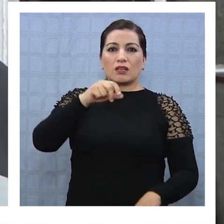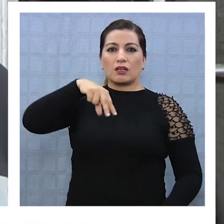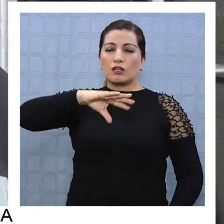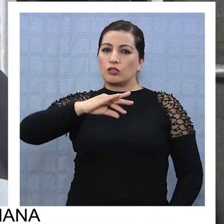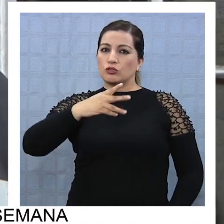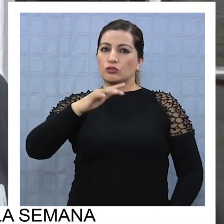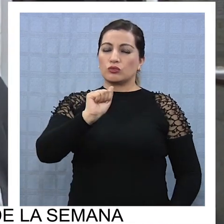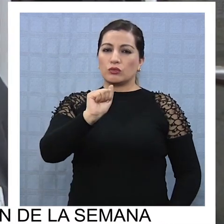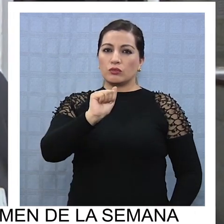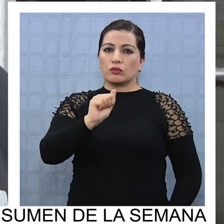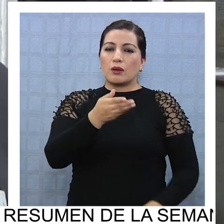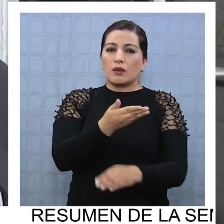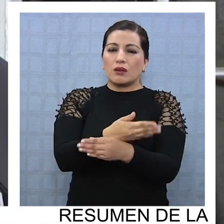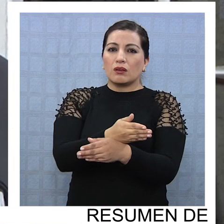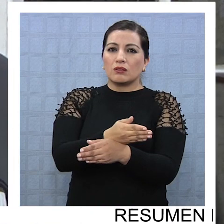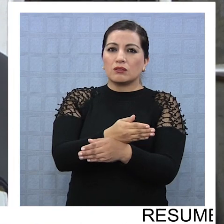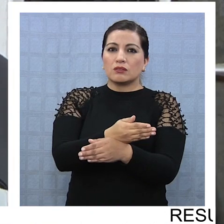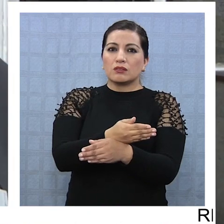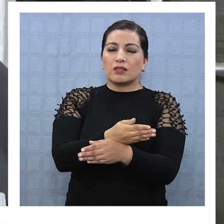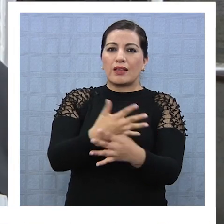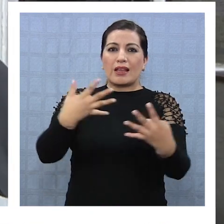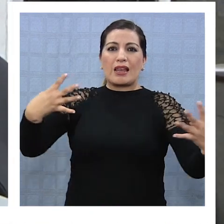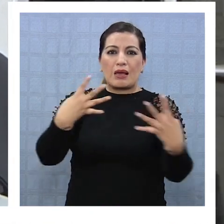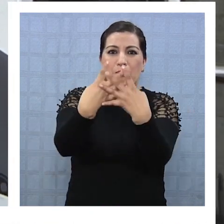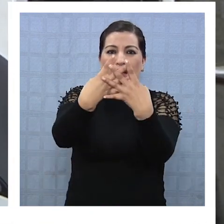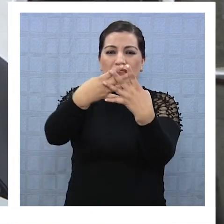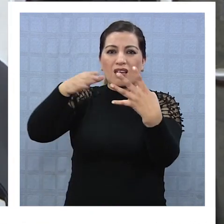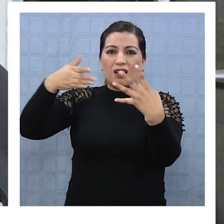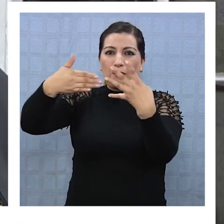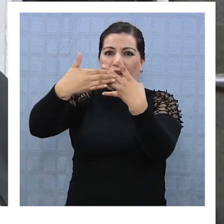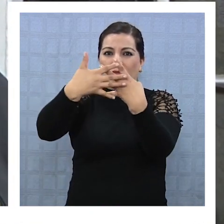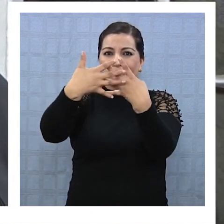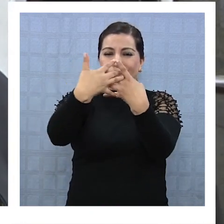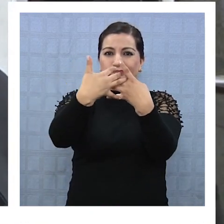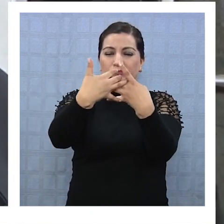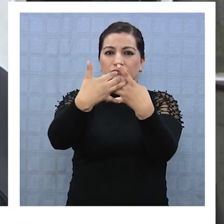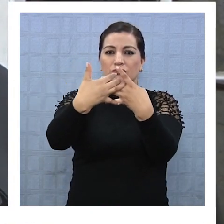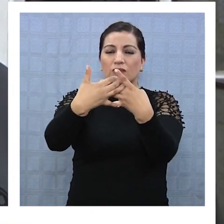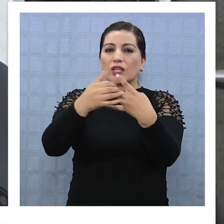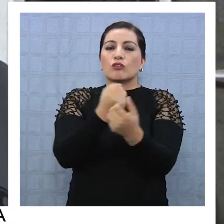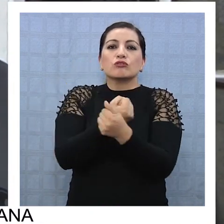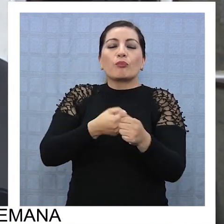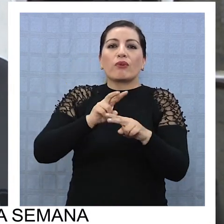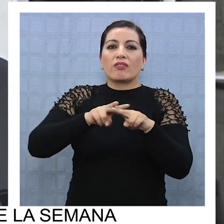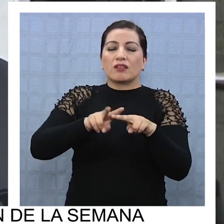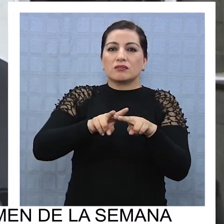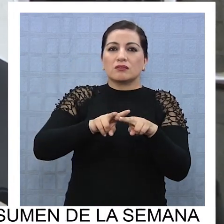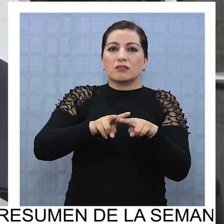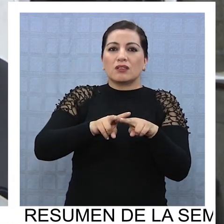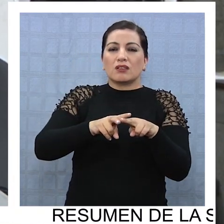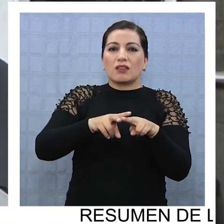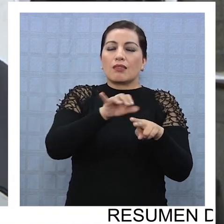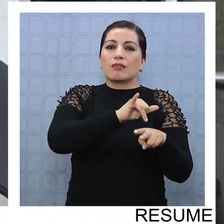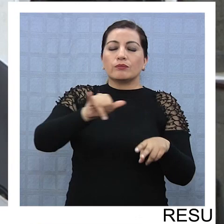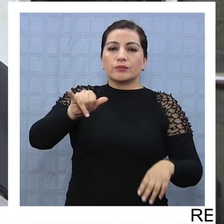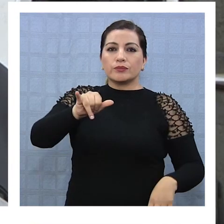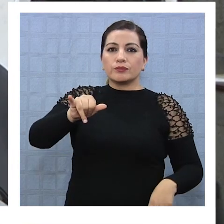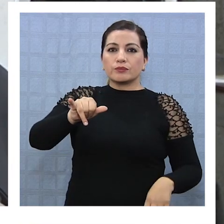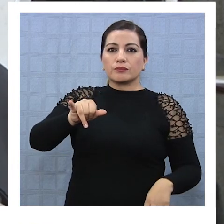anchoa enmayada, y lamentablemente eso no llega a las plantas, queda ahí,